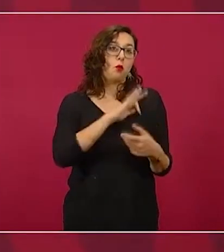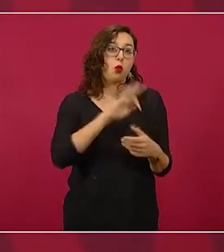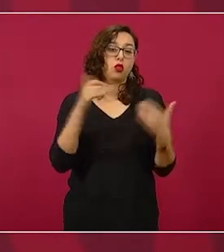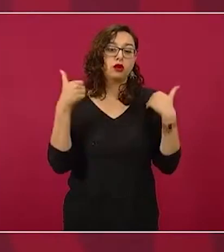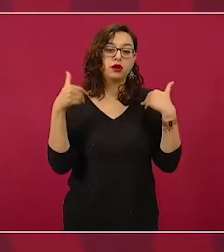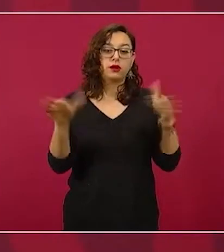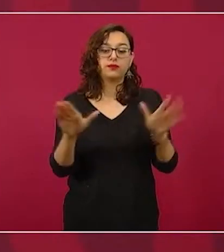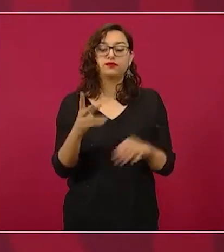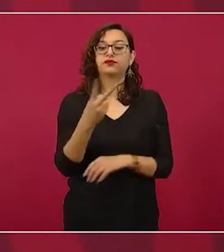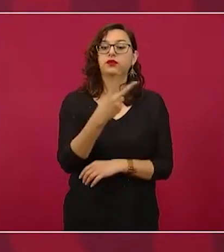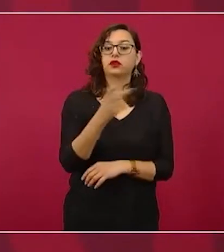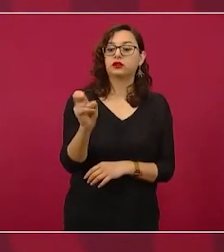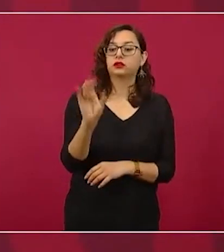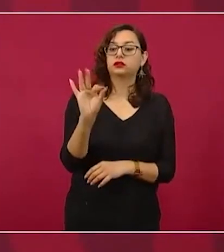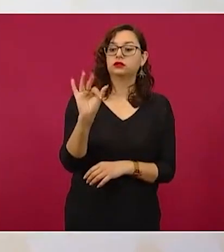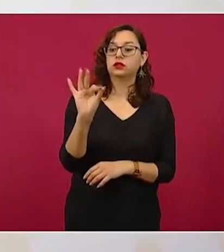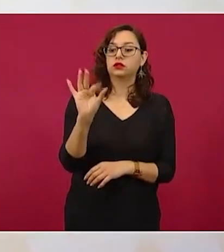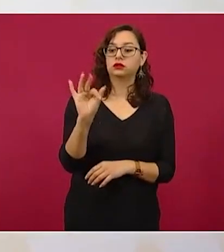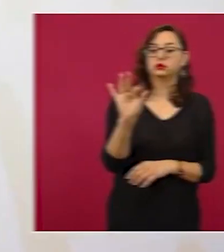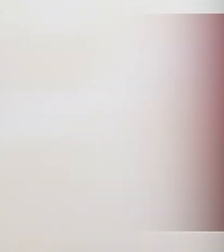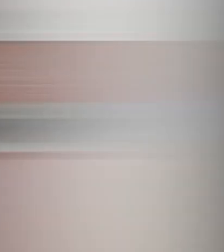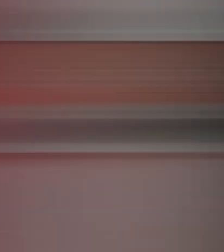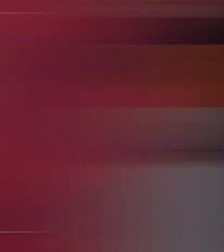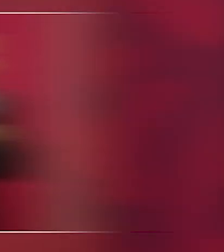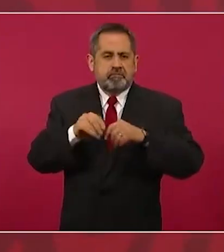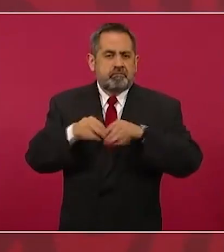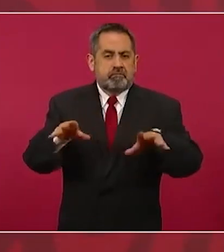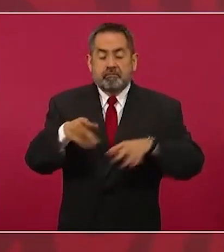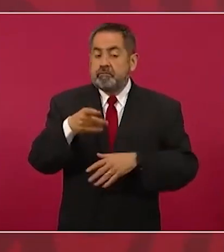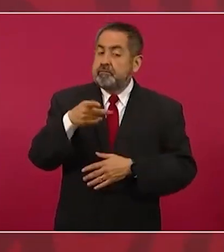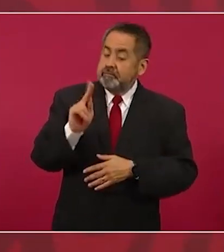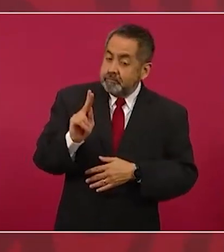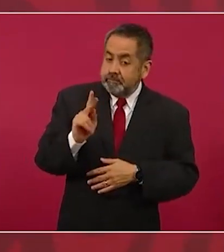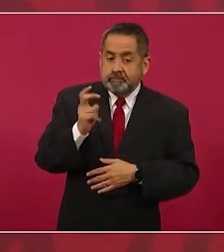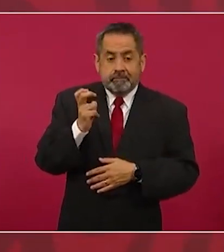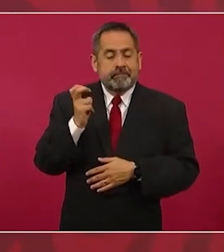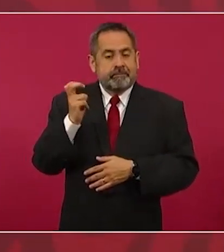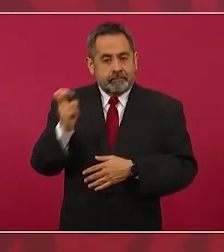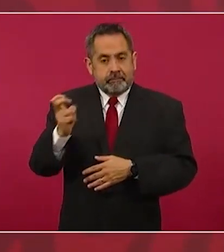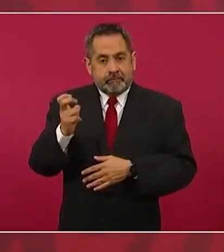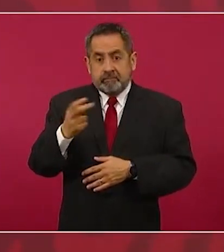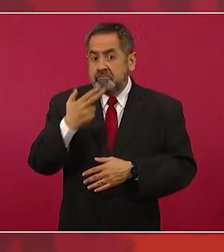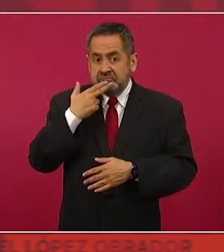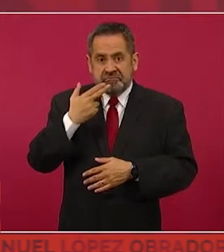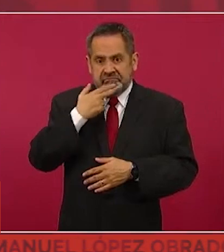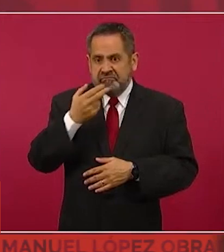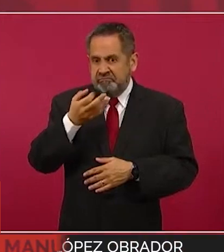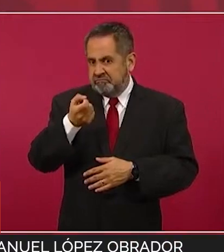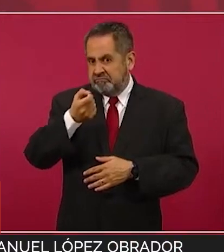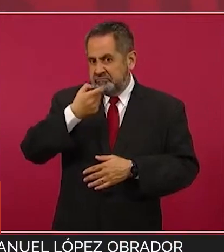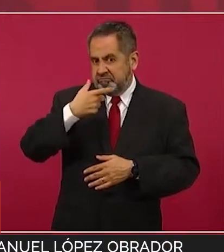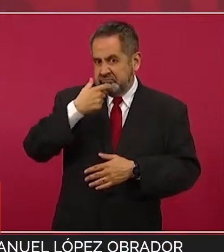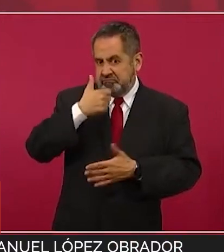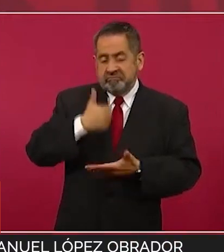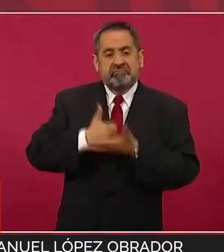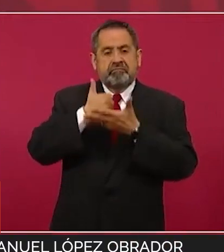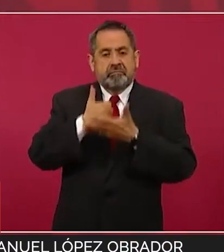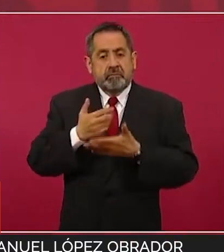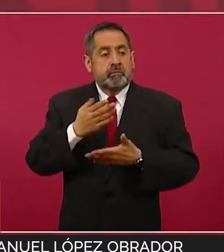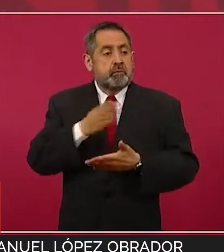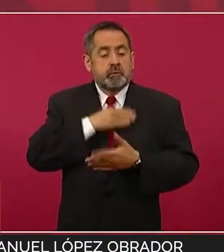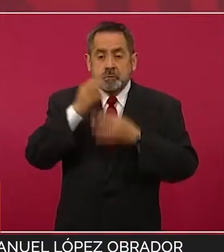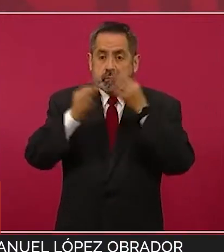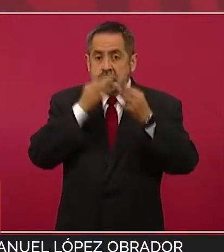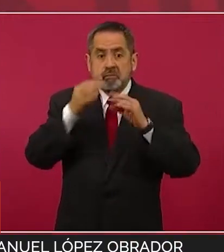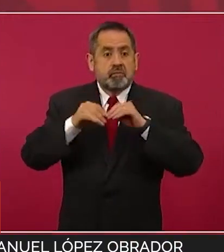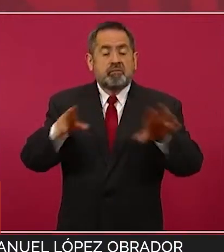la Secretaría de la Defensa Nacional para que lo rente. La Comisión Federal para la Protección contra Riesgos Sanitarios analiza dar la autorización